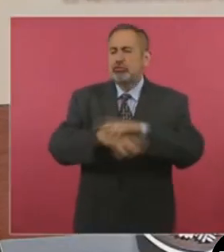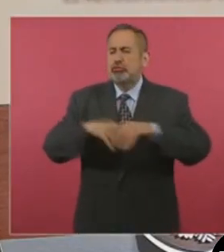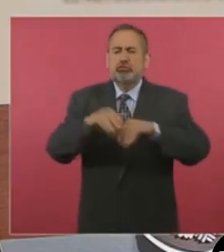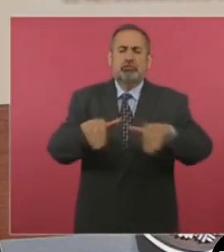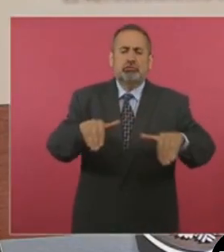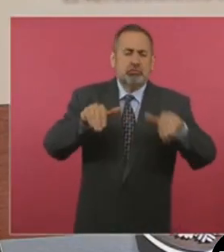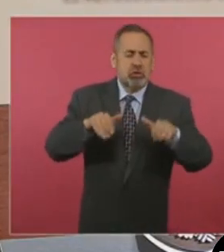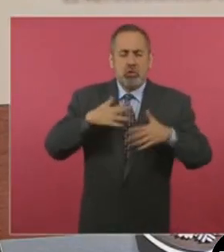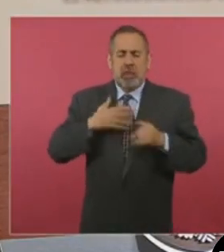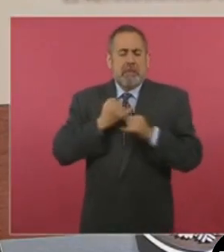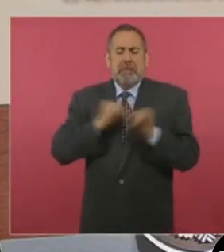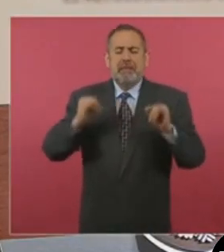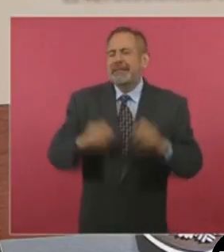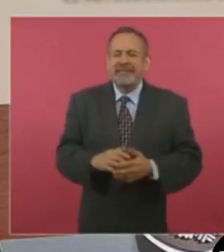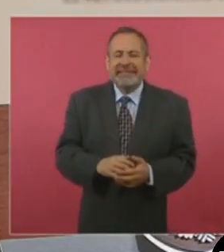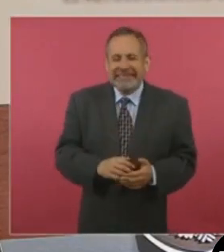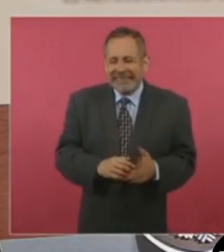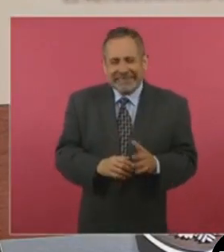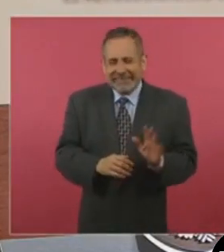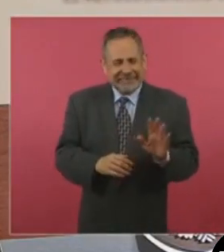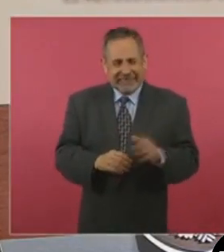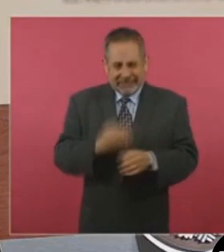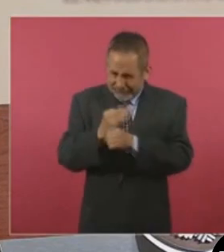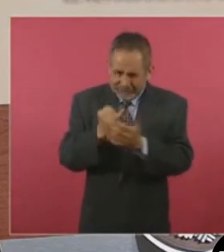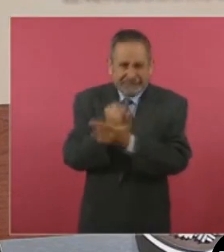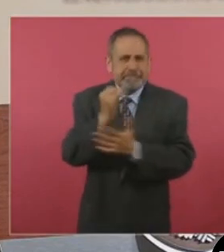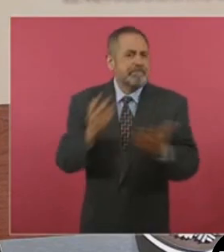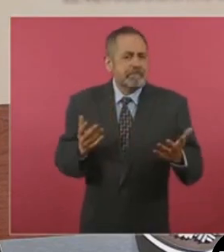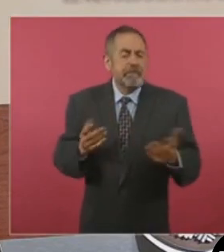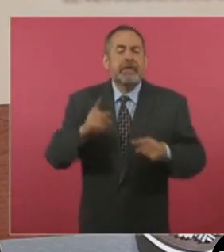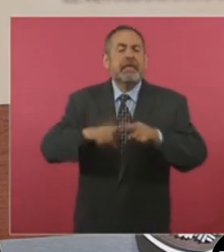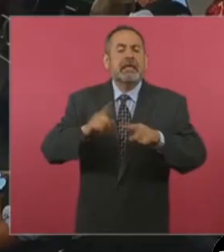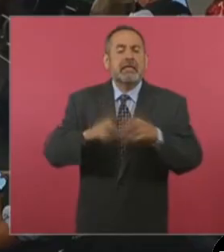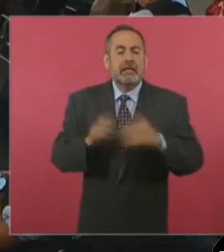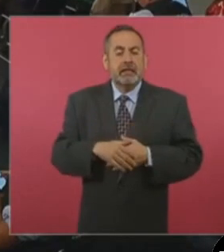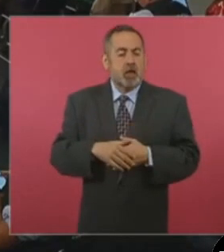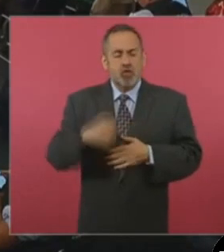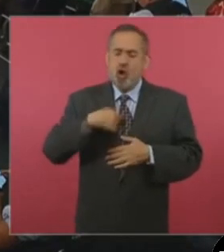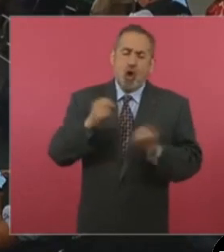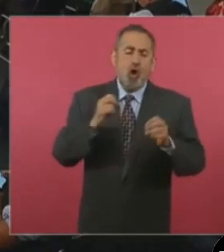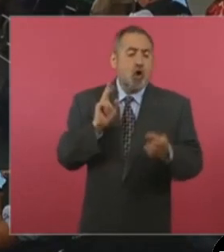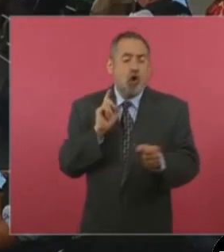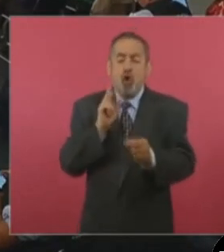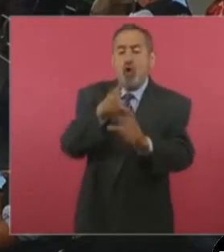independientes, de los que no tienen partido,